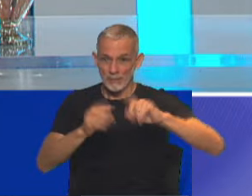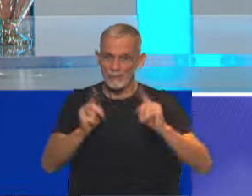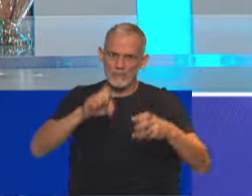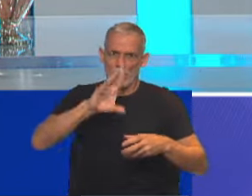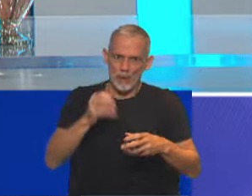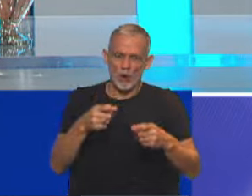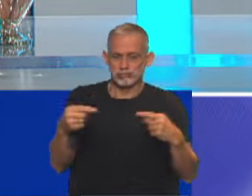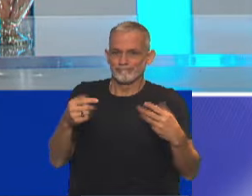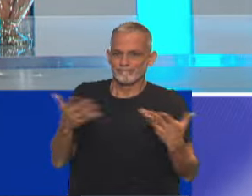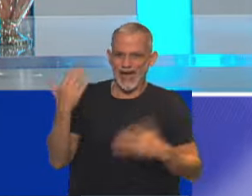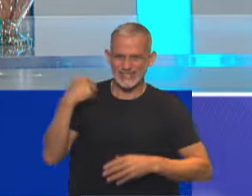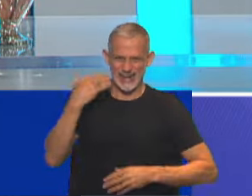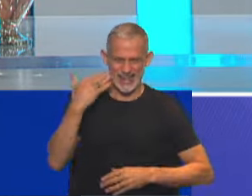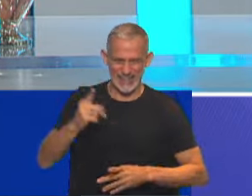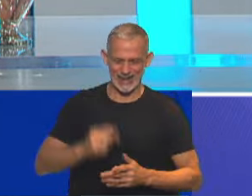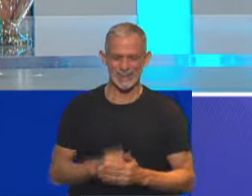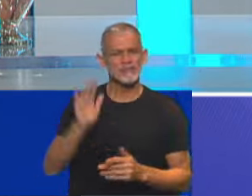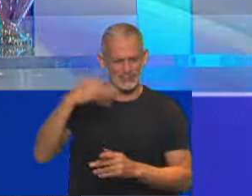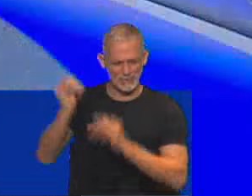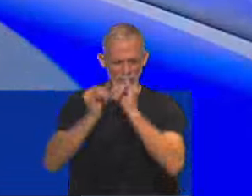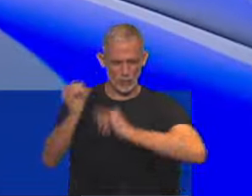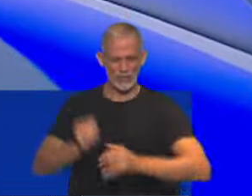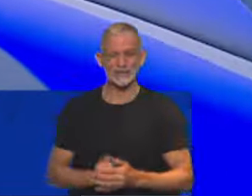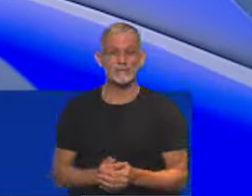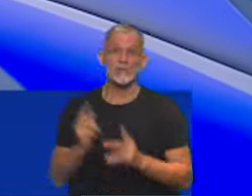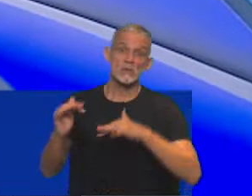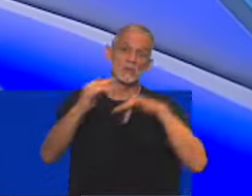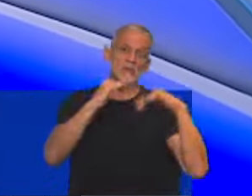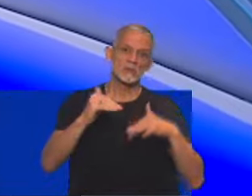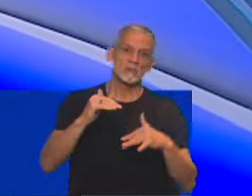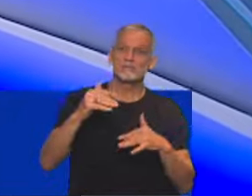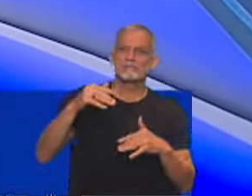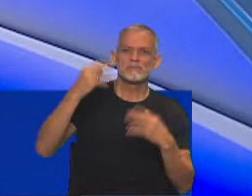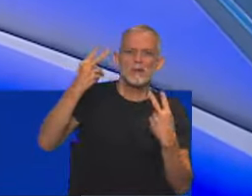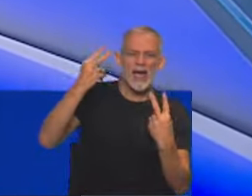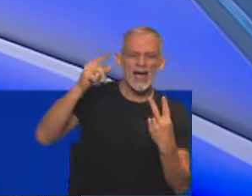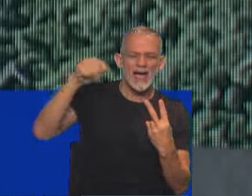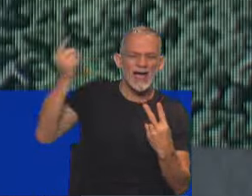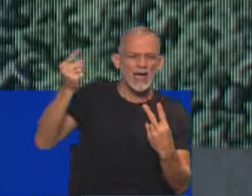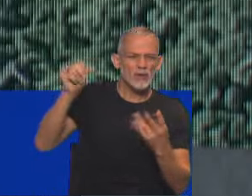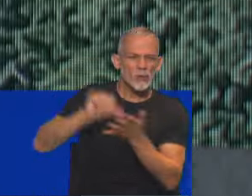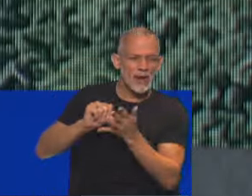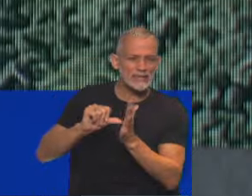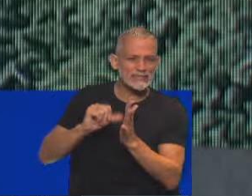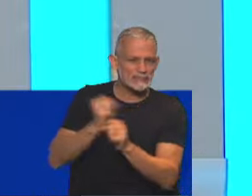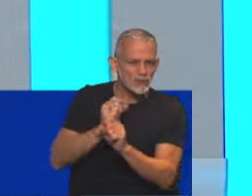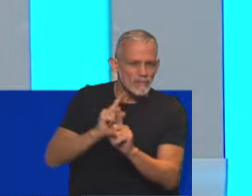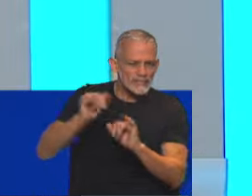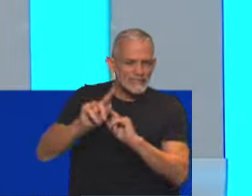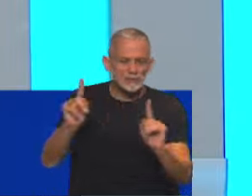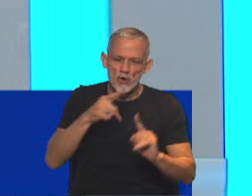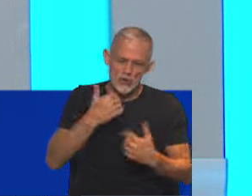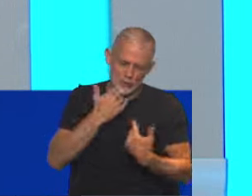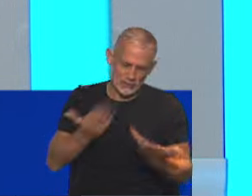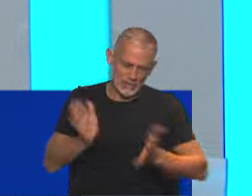partido, ayer a la tarde que vamos a desarrollar luego. Trasendo que podría estar fuera del país, ¿no? Para la semana próxima, pero sin confirmación. Sin confirmación